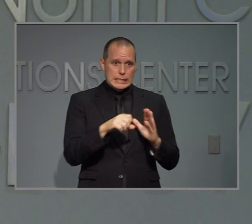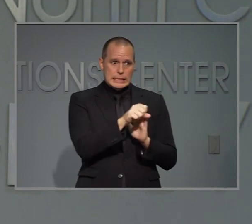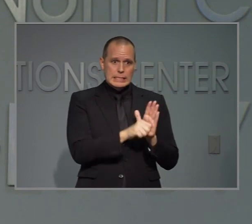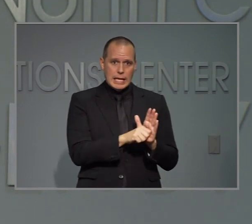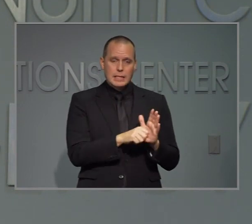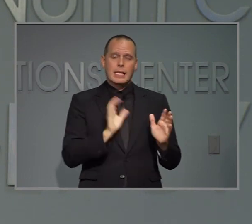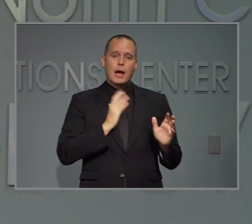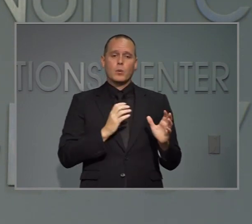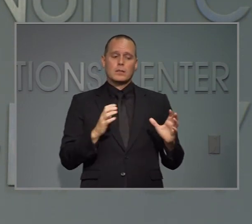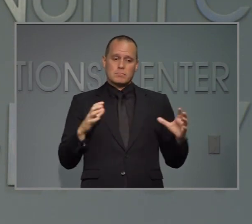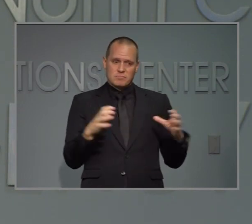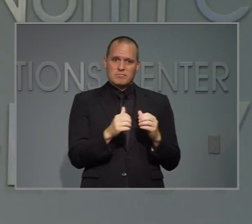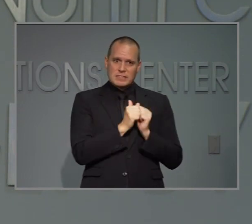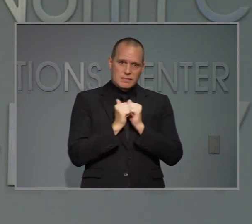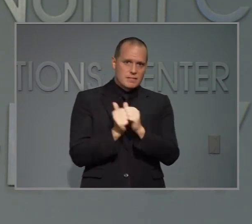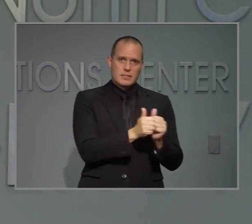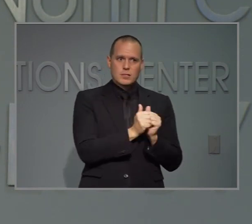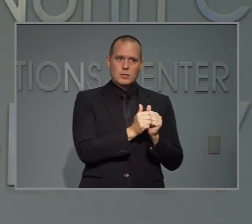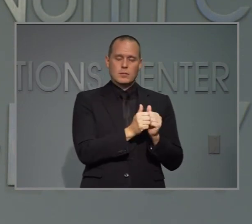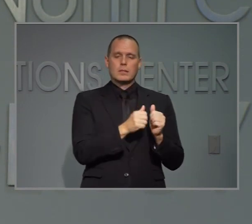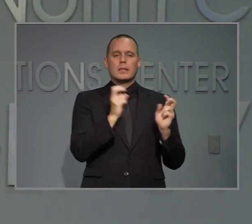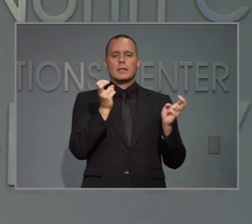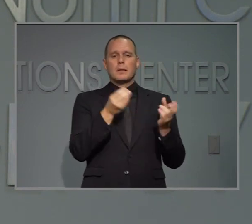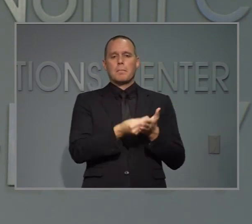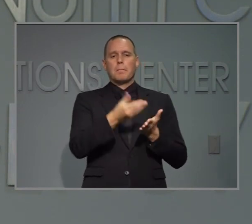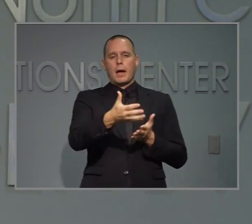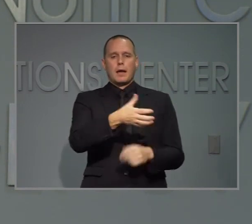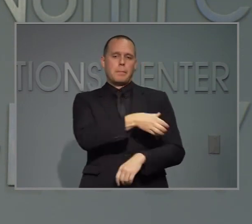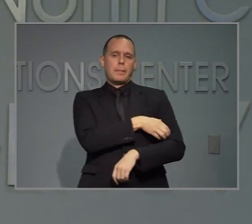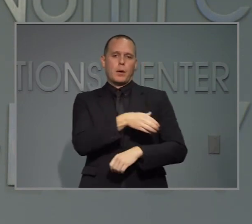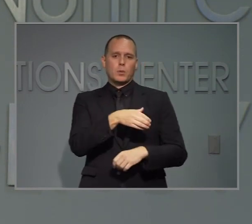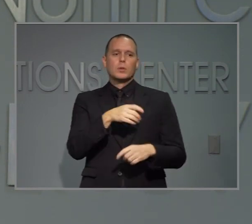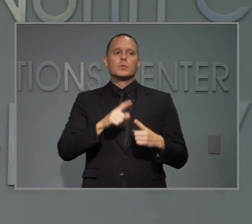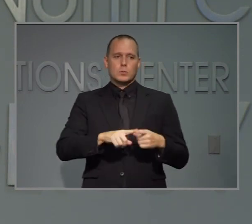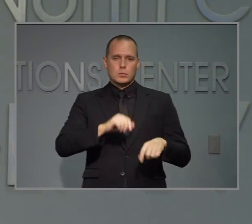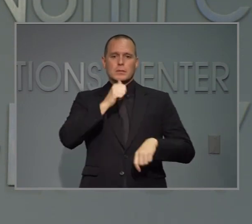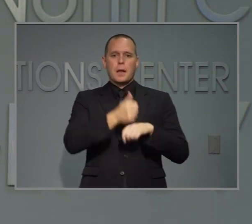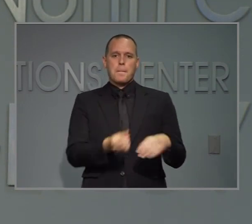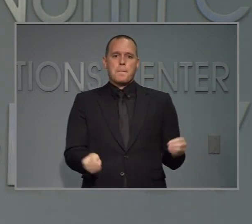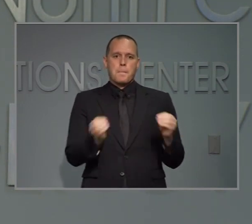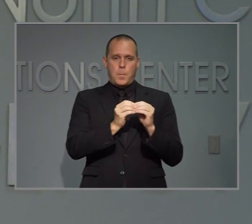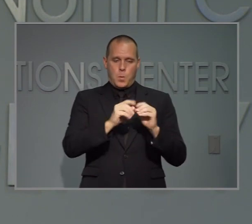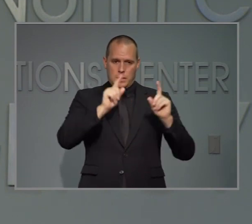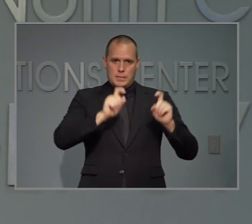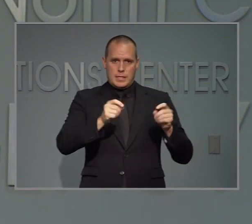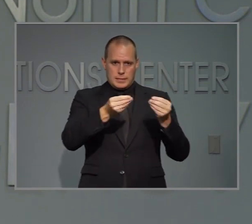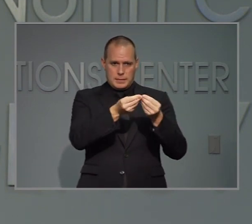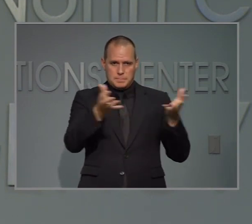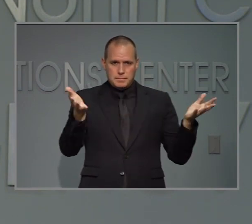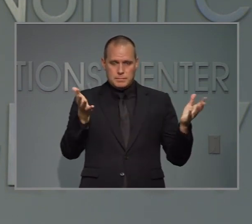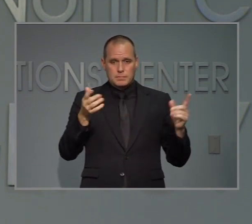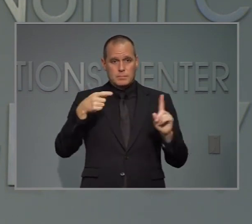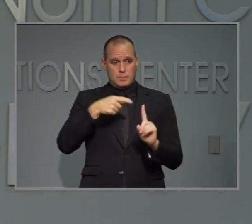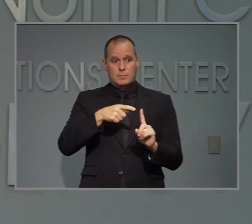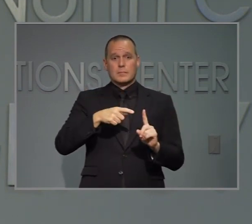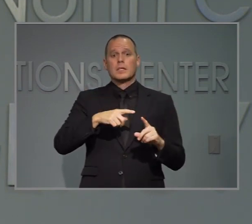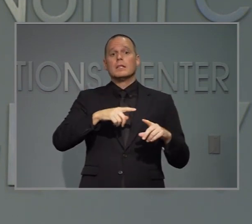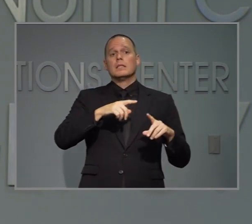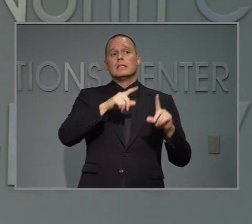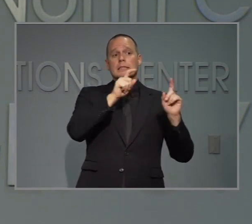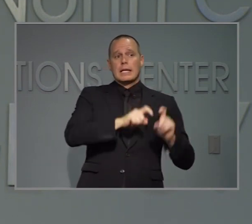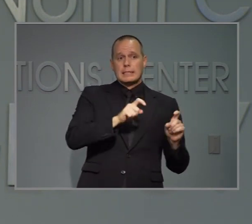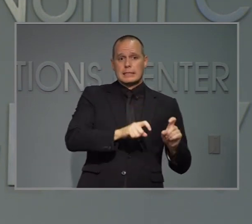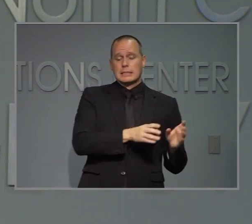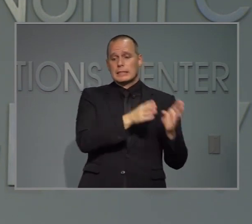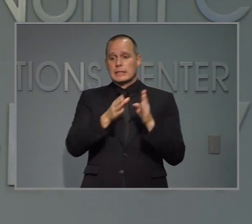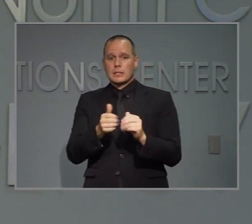nuestro poder de compra y para poder hacer más pruebas y nosotros sabemos que esto es clave el hacer las